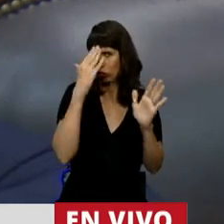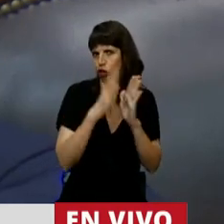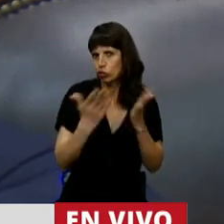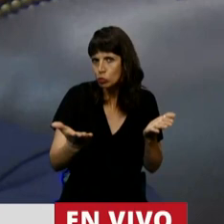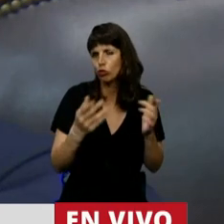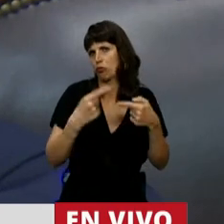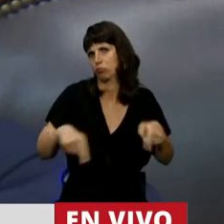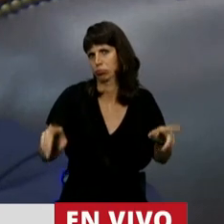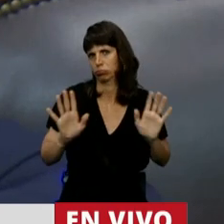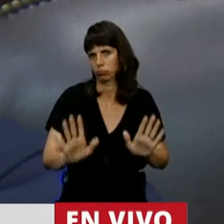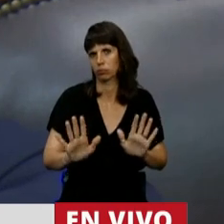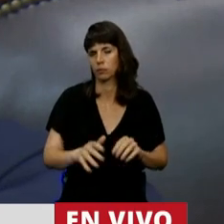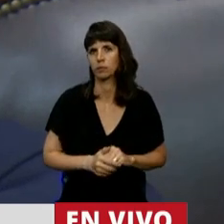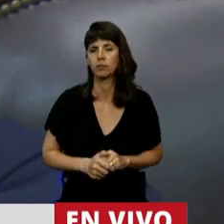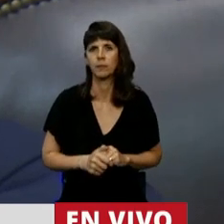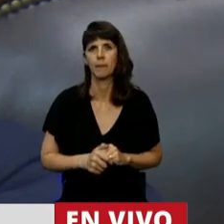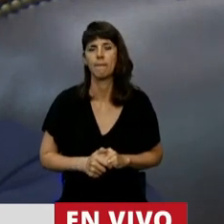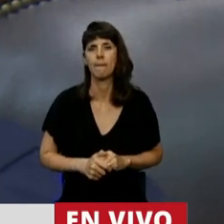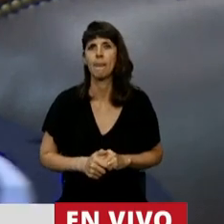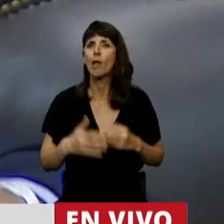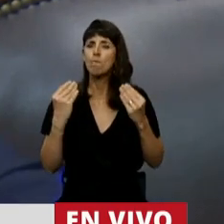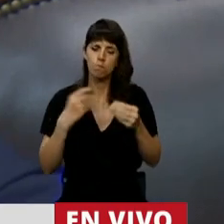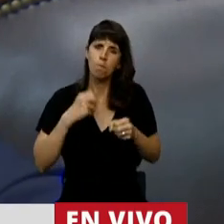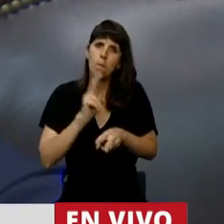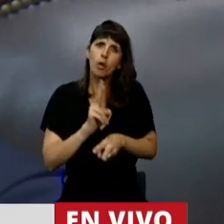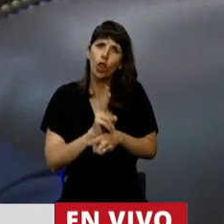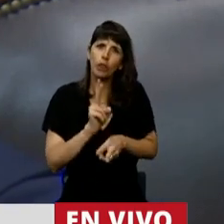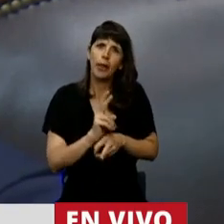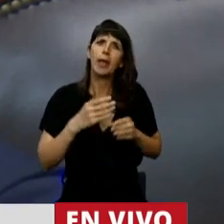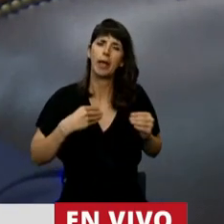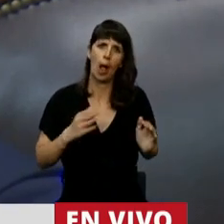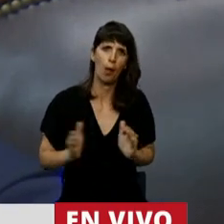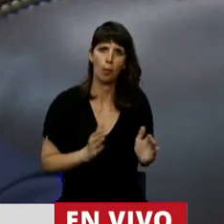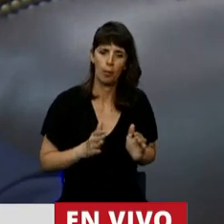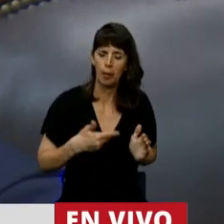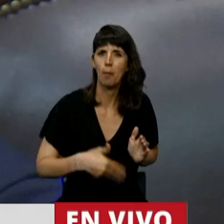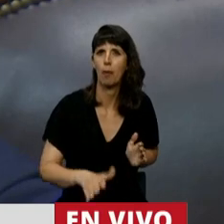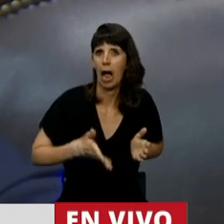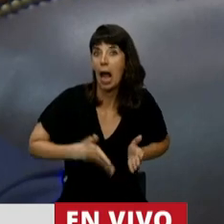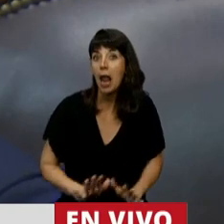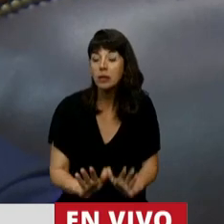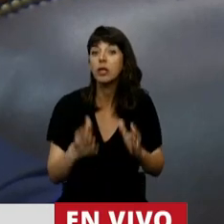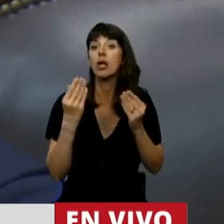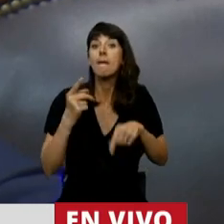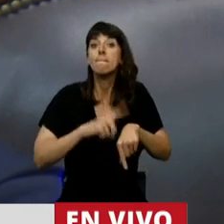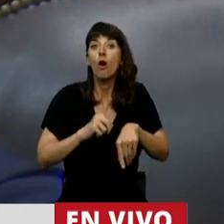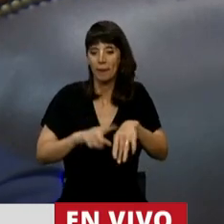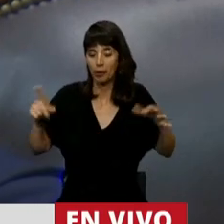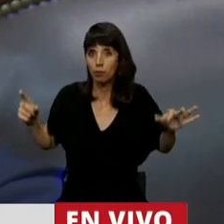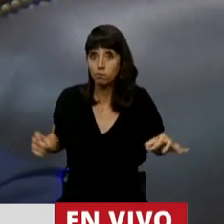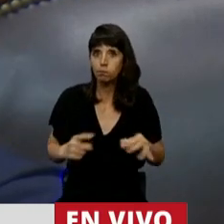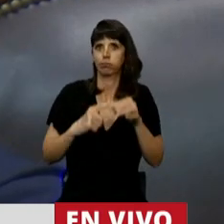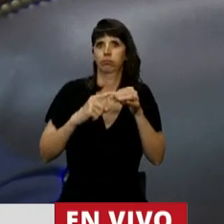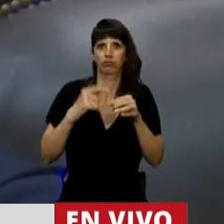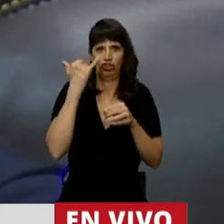En el sentido que protege al niño por nacer desde el instante en que es concebido.